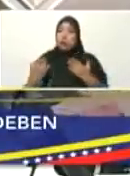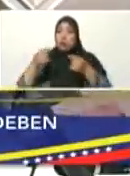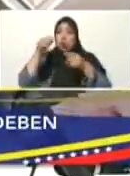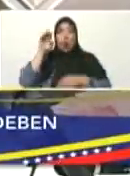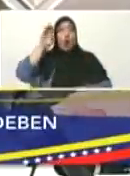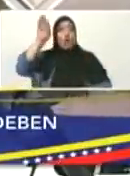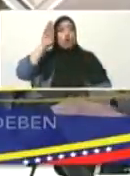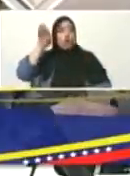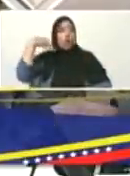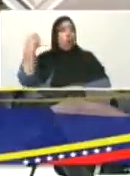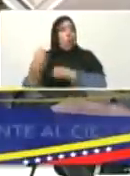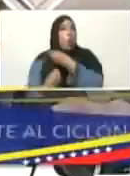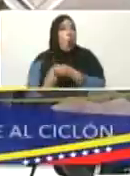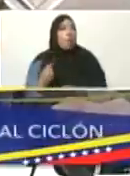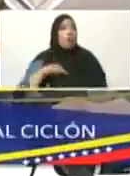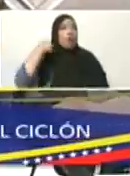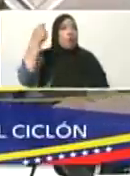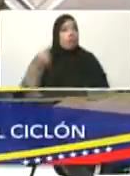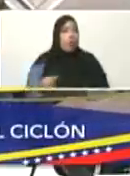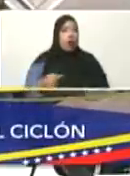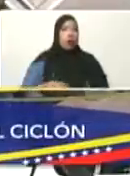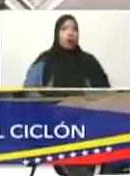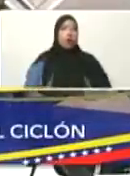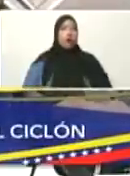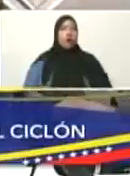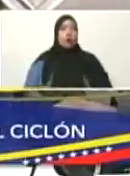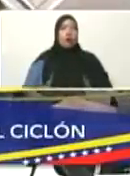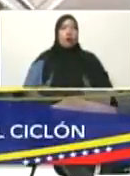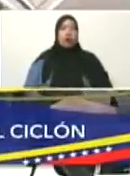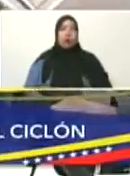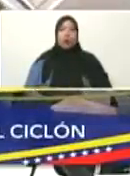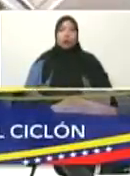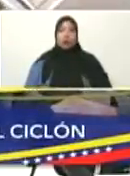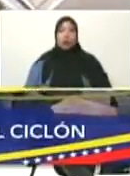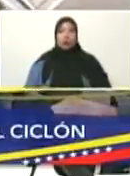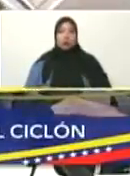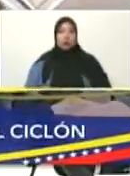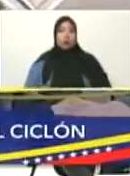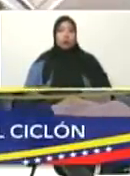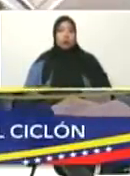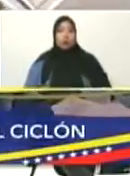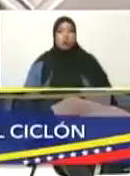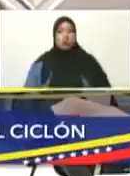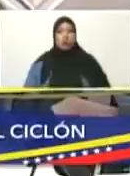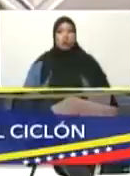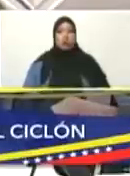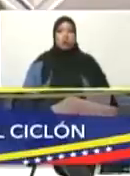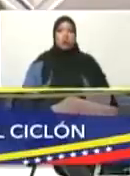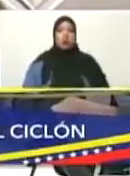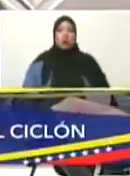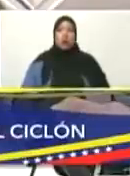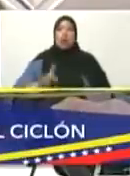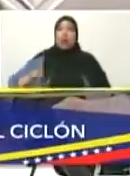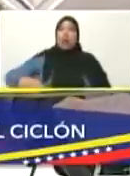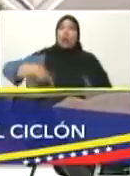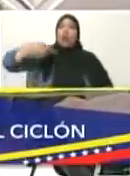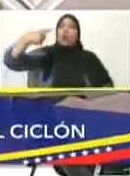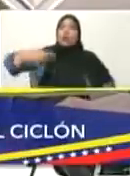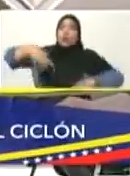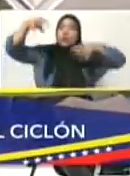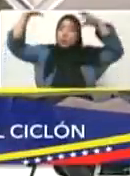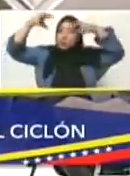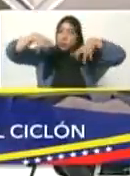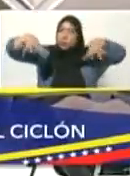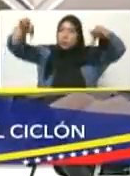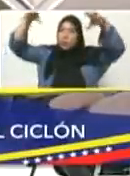extra de techos. Estamos preparados para el POC ciclón. Y ahora, bueno,